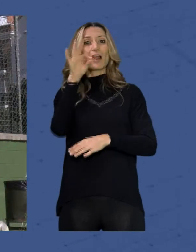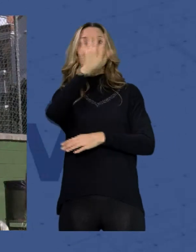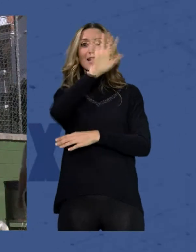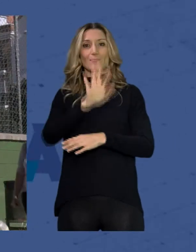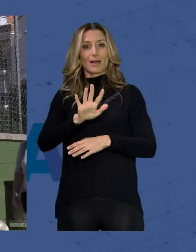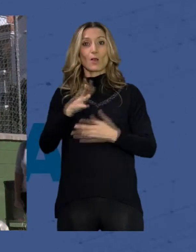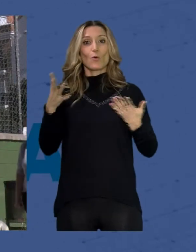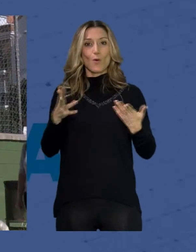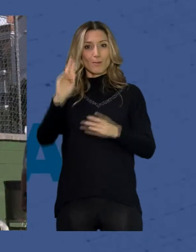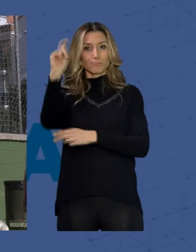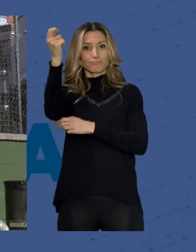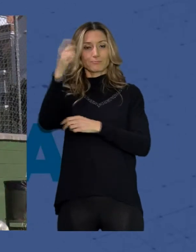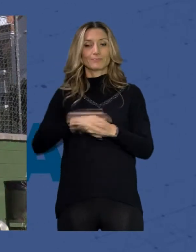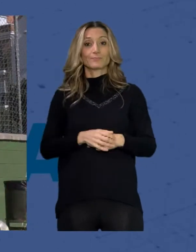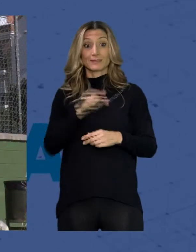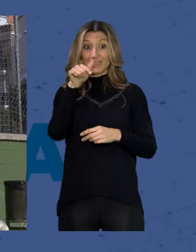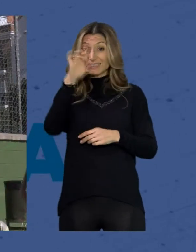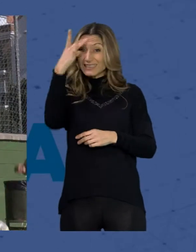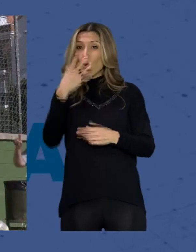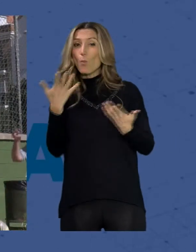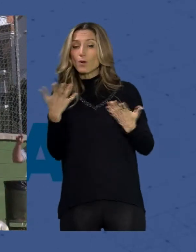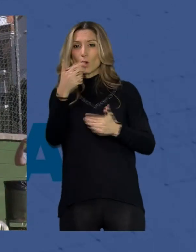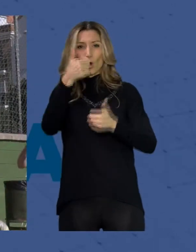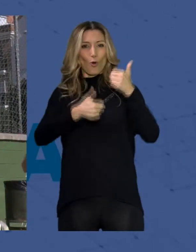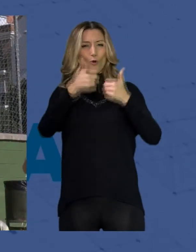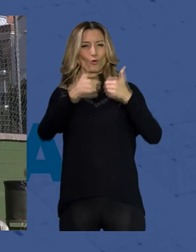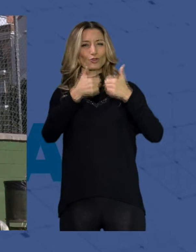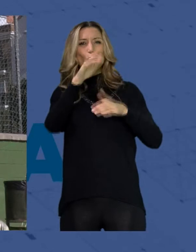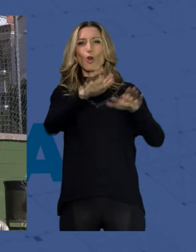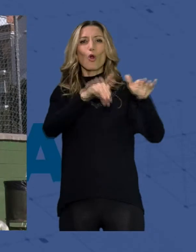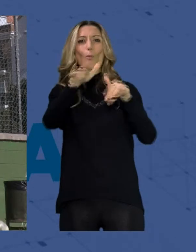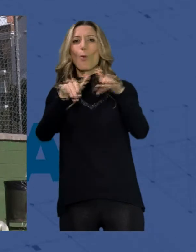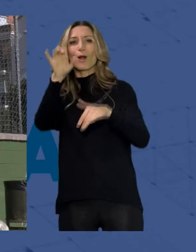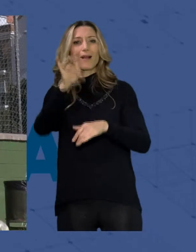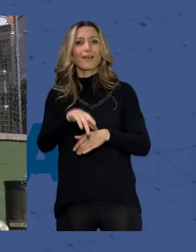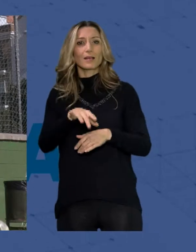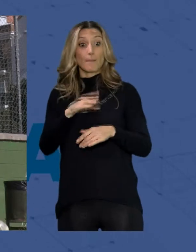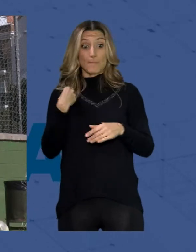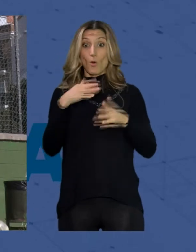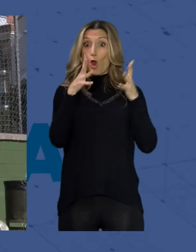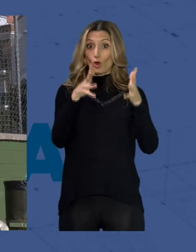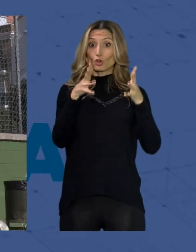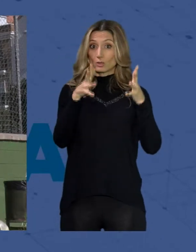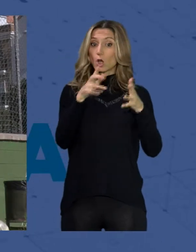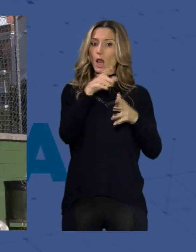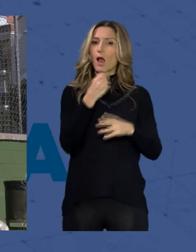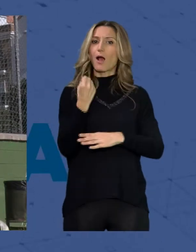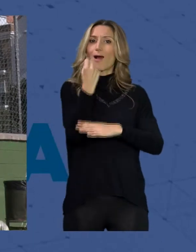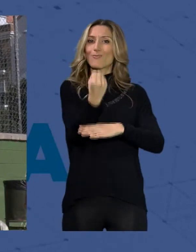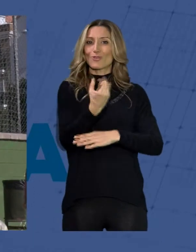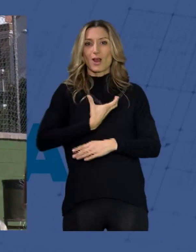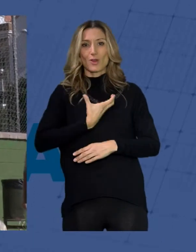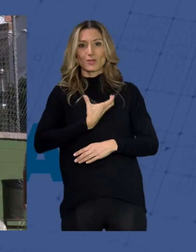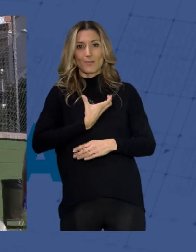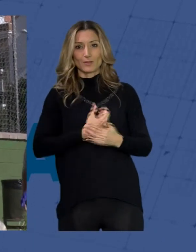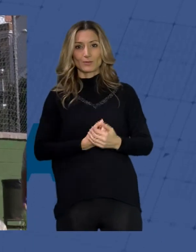hacer este mural surge de un concurso que convoca el consejo y que cuenta con el apoyo del ayuntamiento